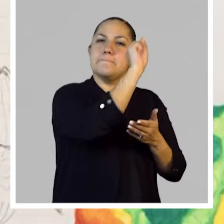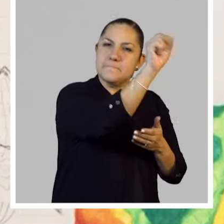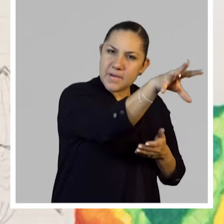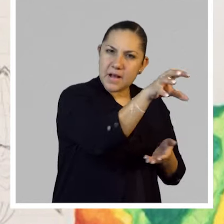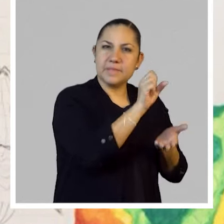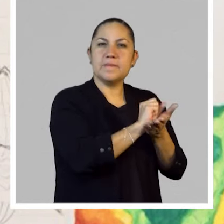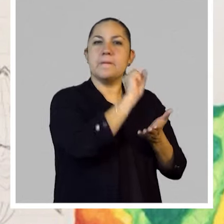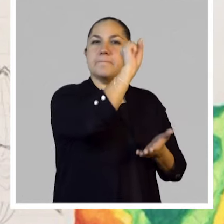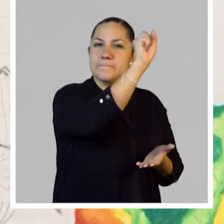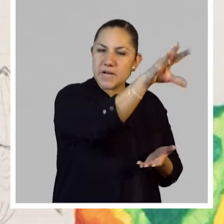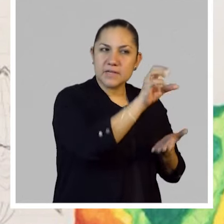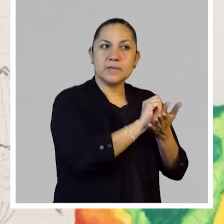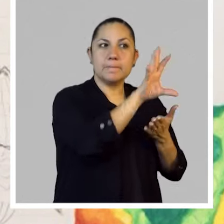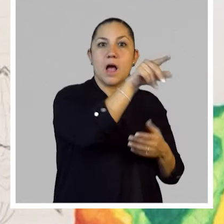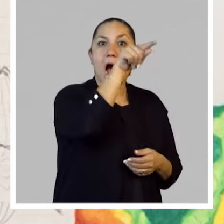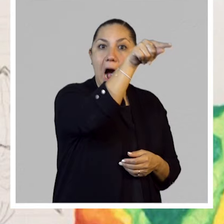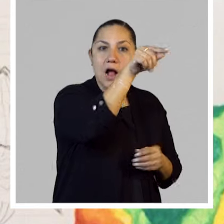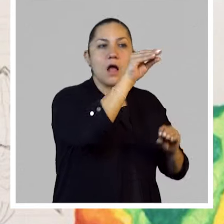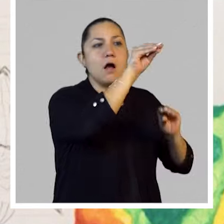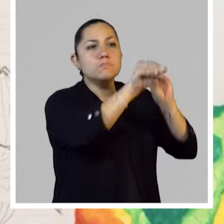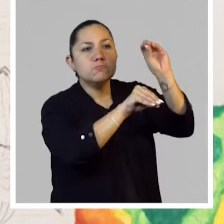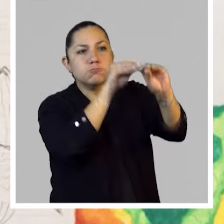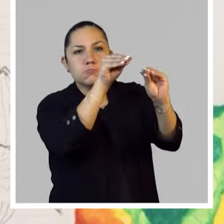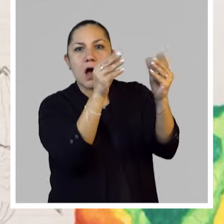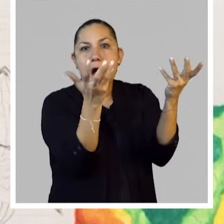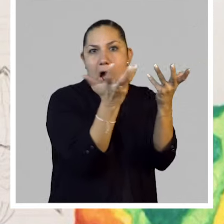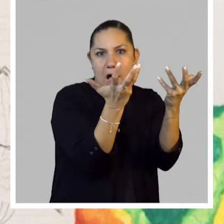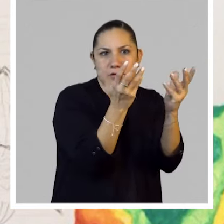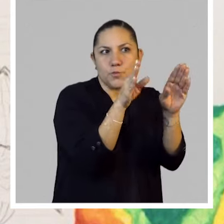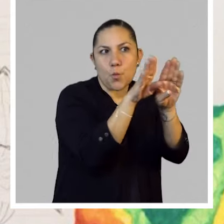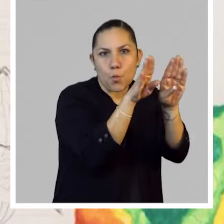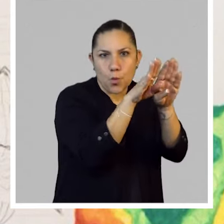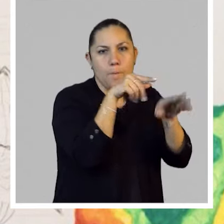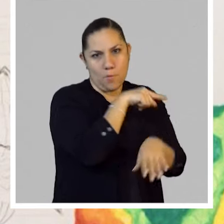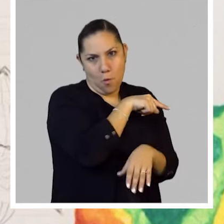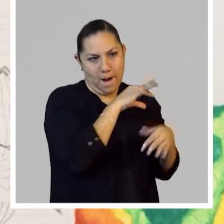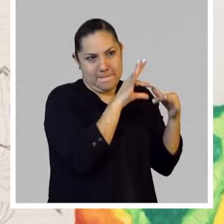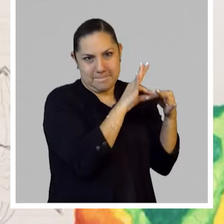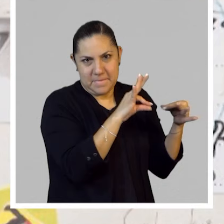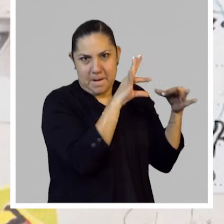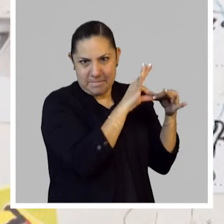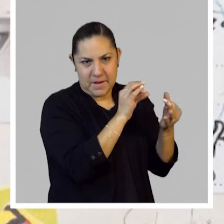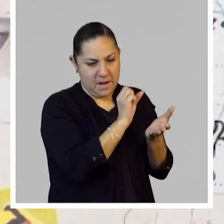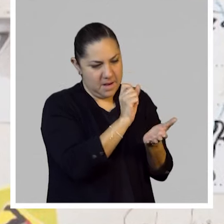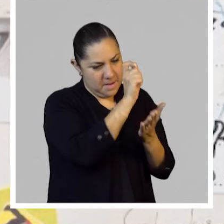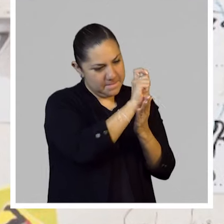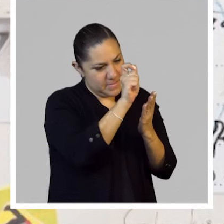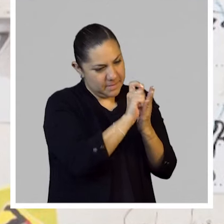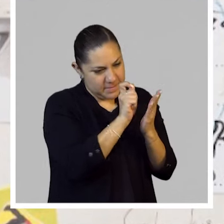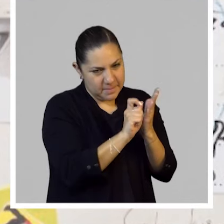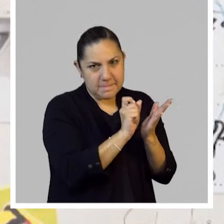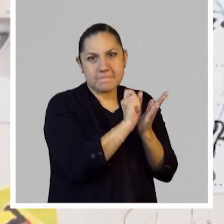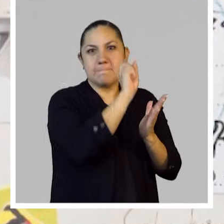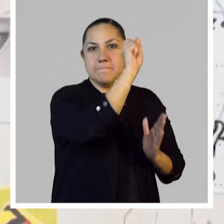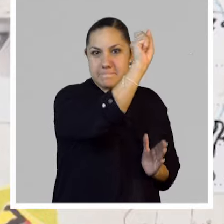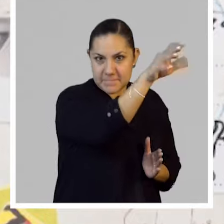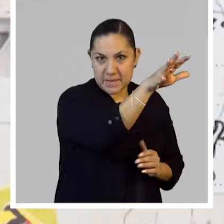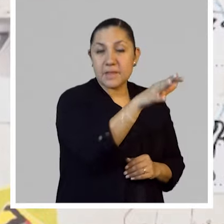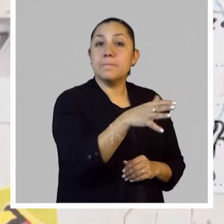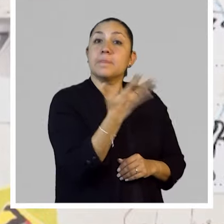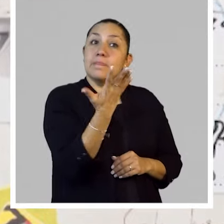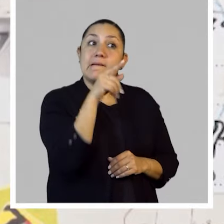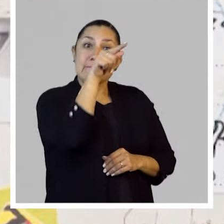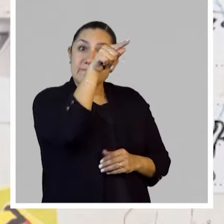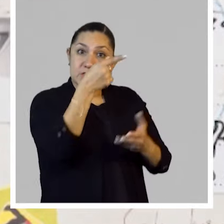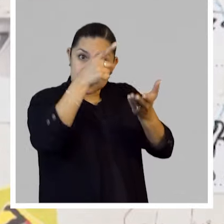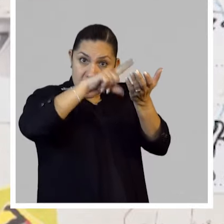hace estos envíos junto con la instrucción de cómo se debería de montar. Ah, ok. Y eso es importante porque el montaje mismo de la pieza es parte de,